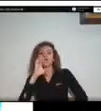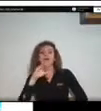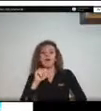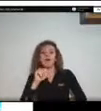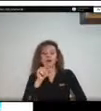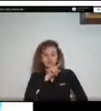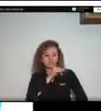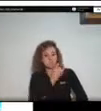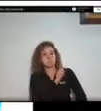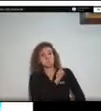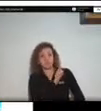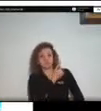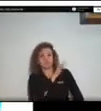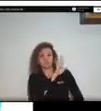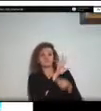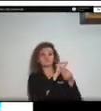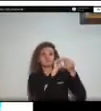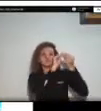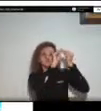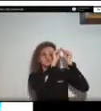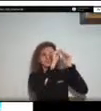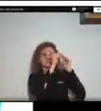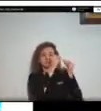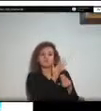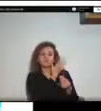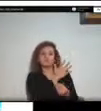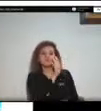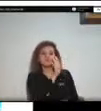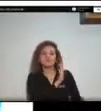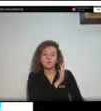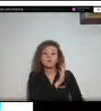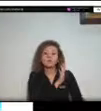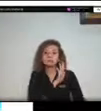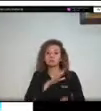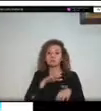del comportamiento de las corrientes una